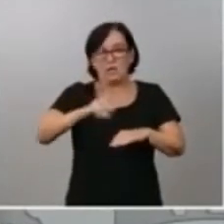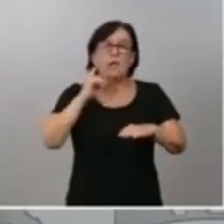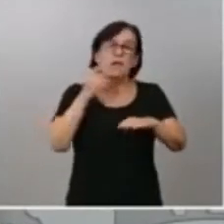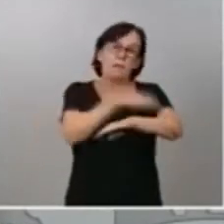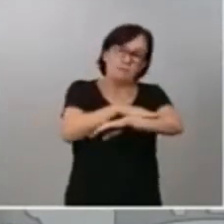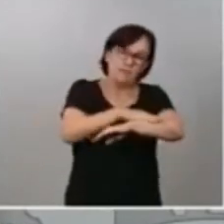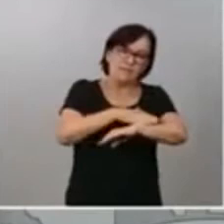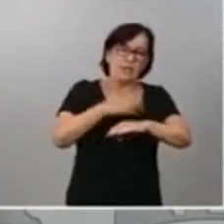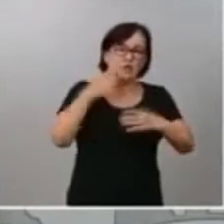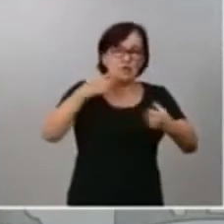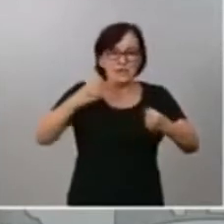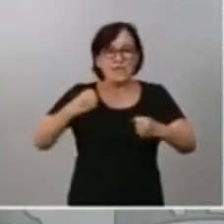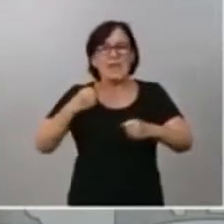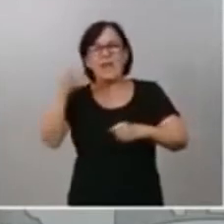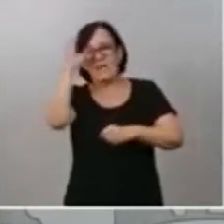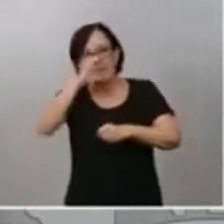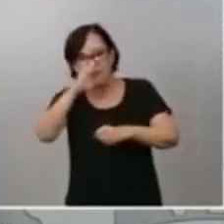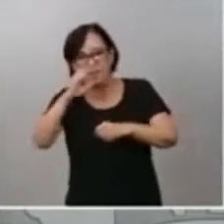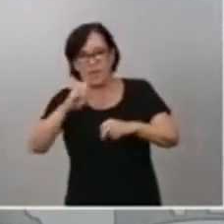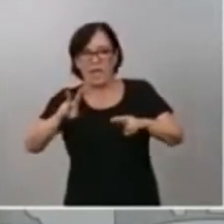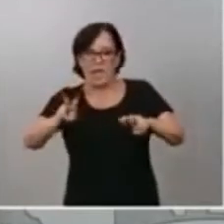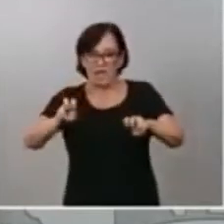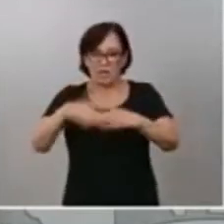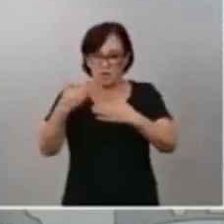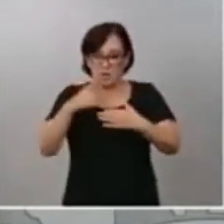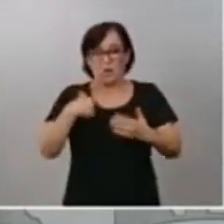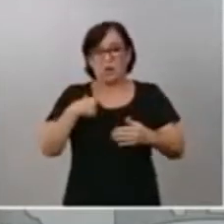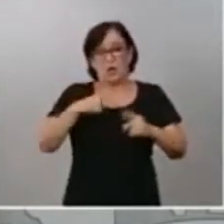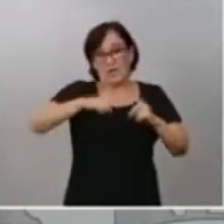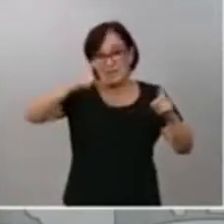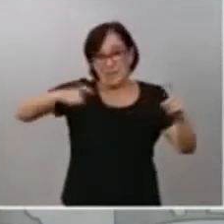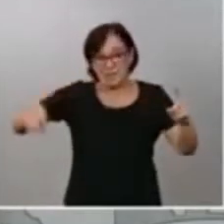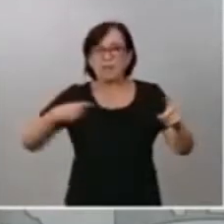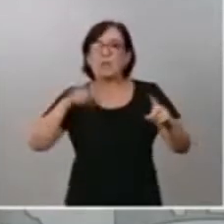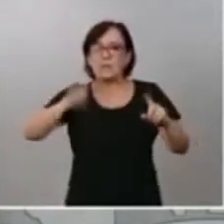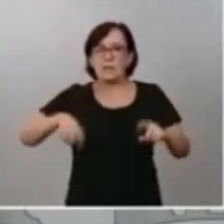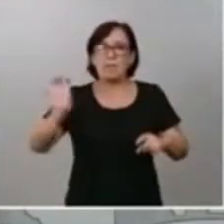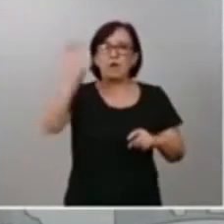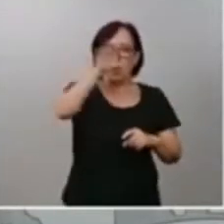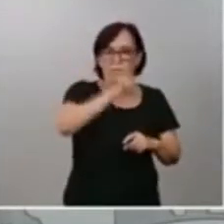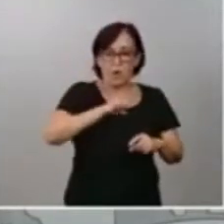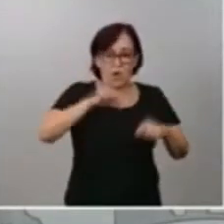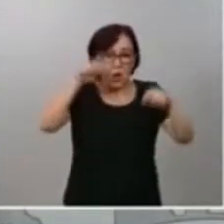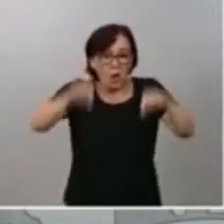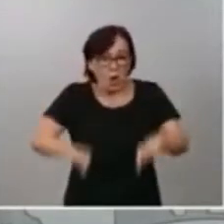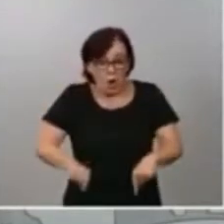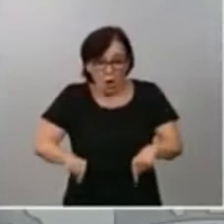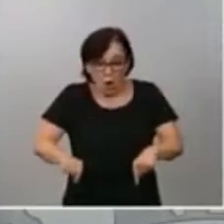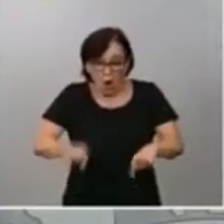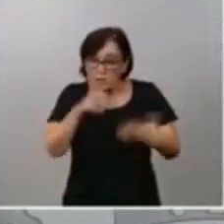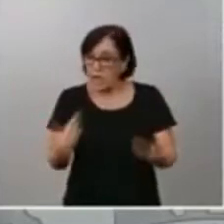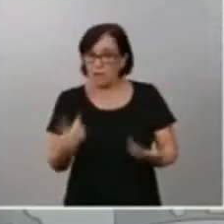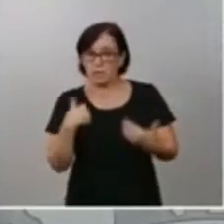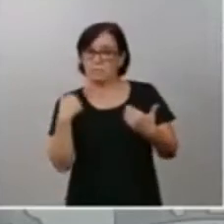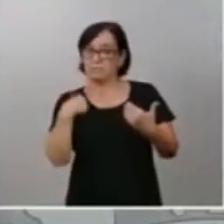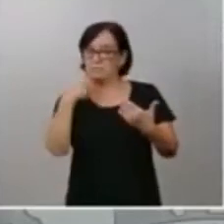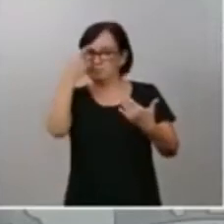Innovación, el Instituto Nacional de Estadística y también las comunidades autónomas. Hoy en día, para que se hagan una idea del enorme